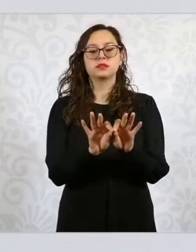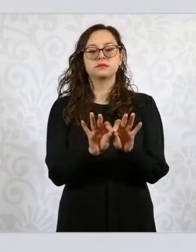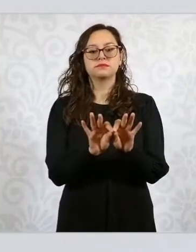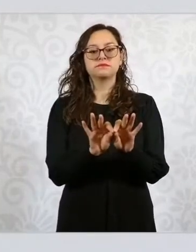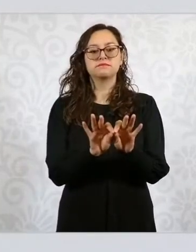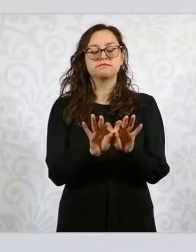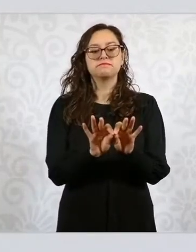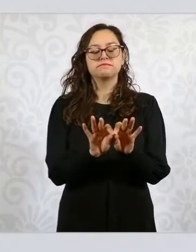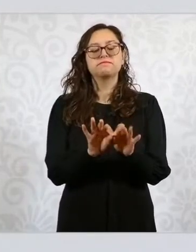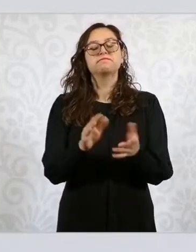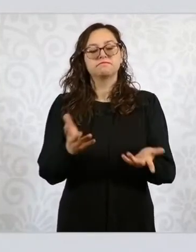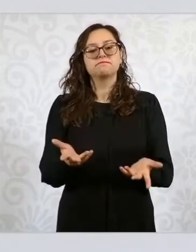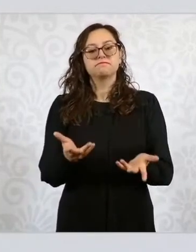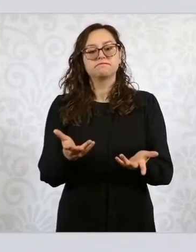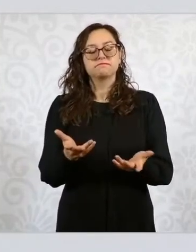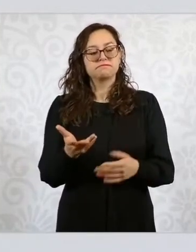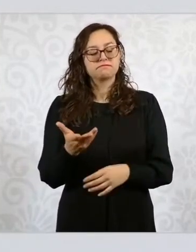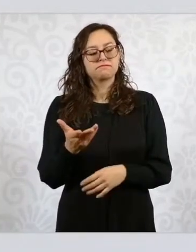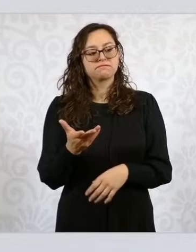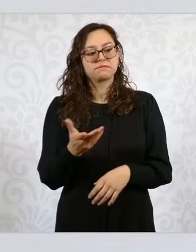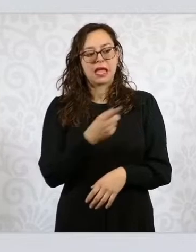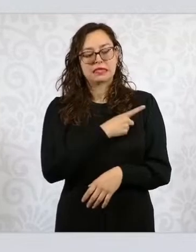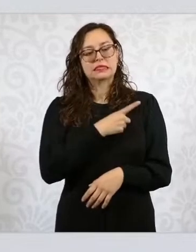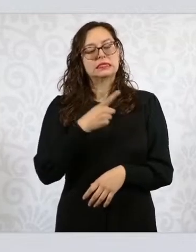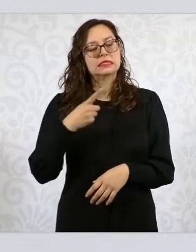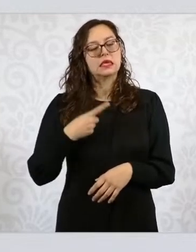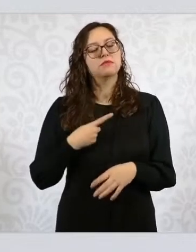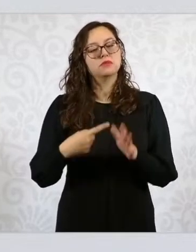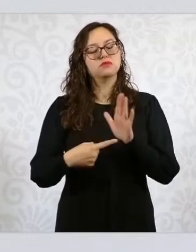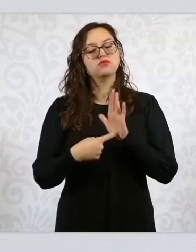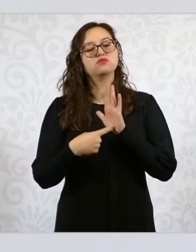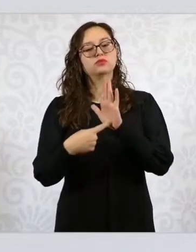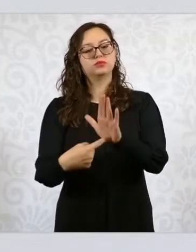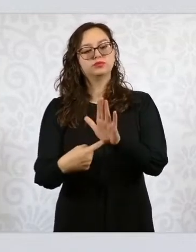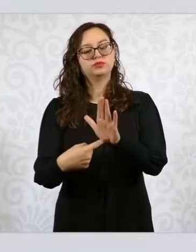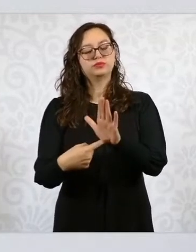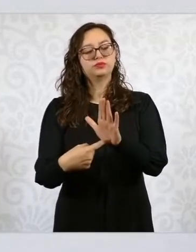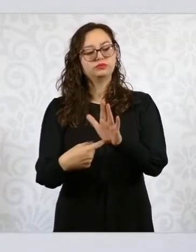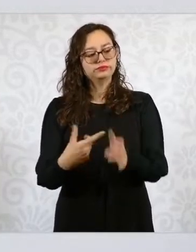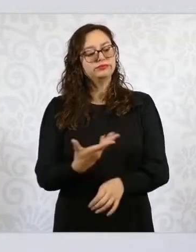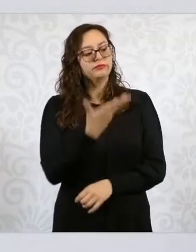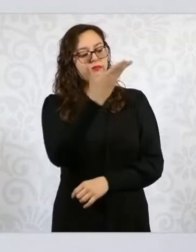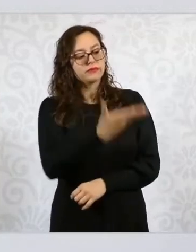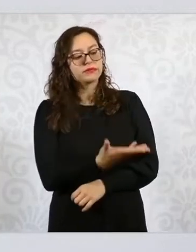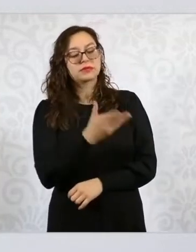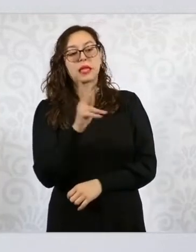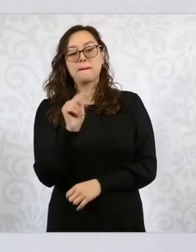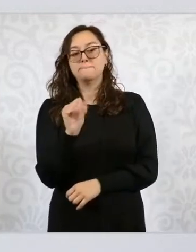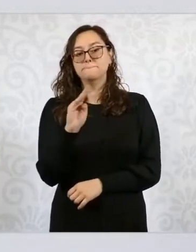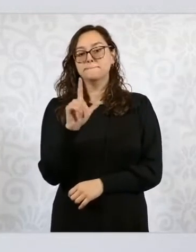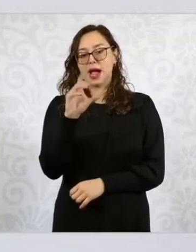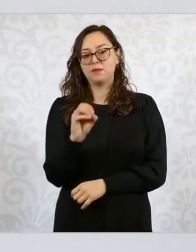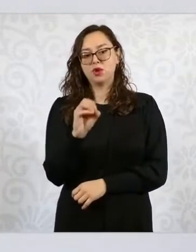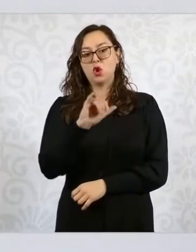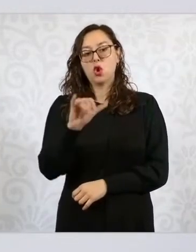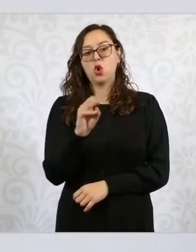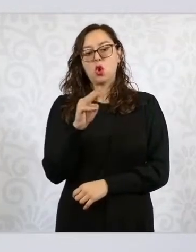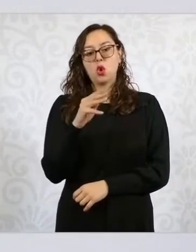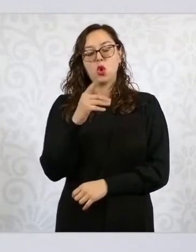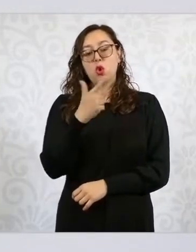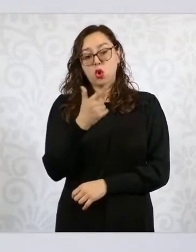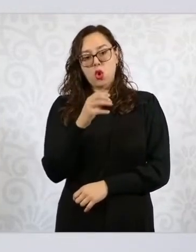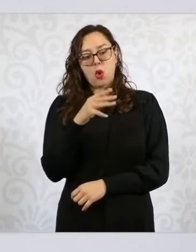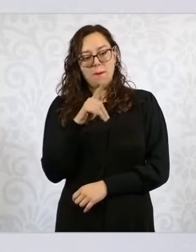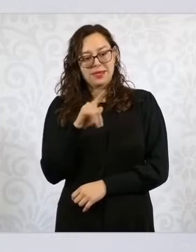a Pablo Gómez, que es titular de la UIF, pero él fue preso estudiantil de 1968, que nos